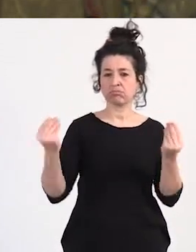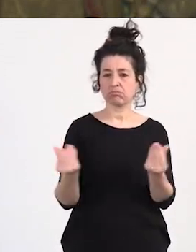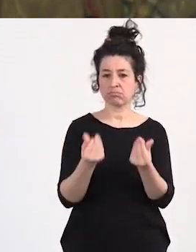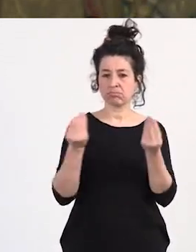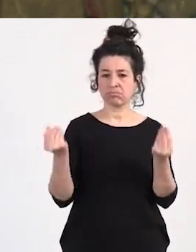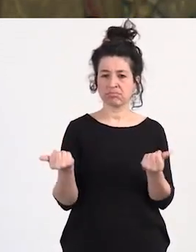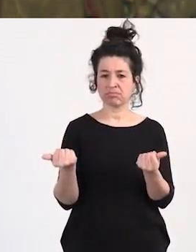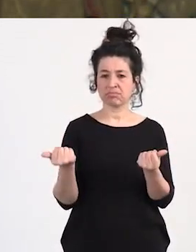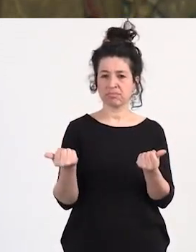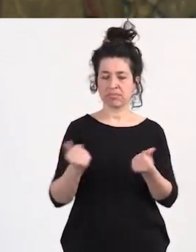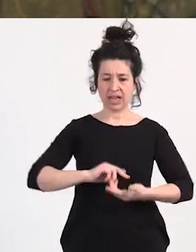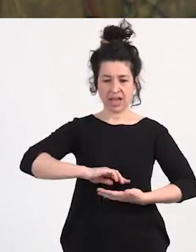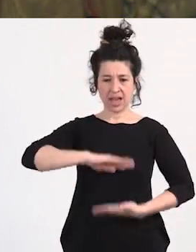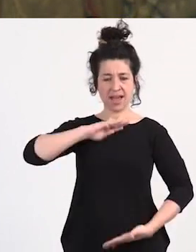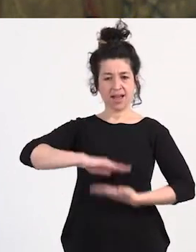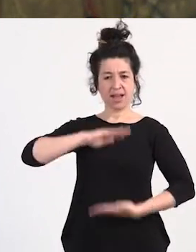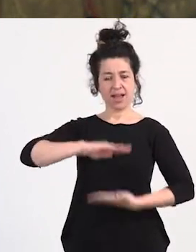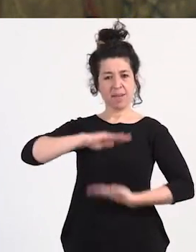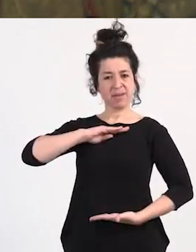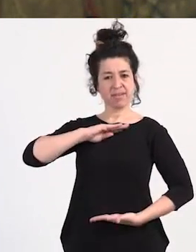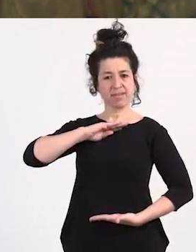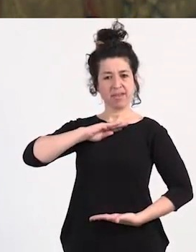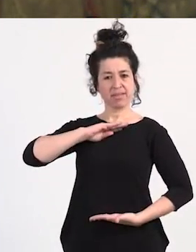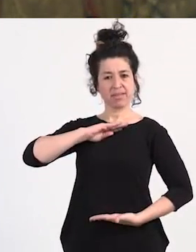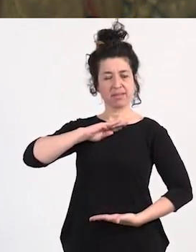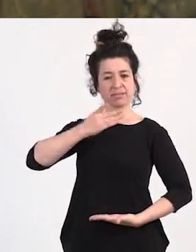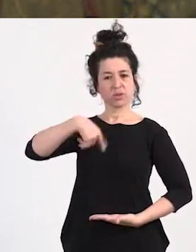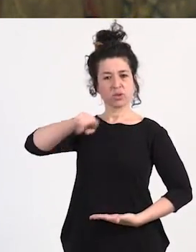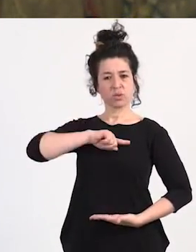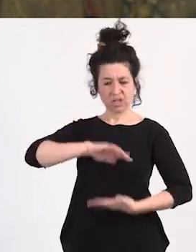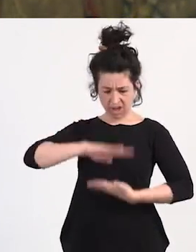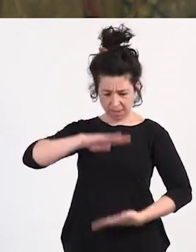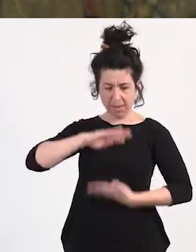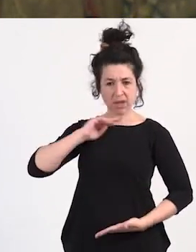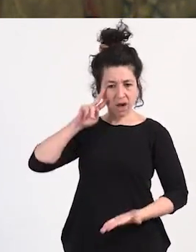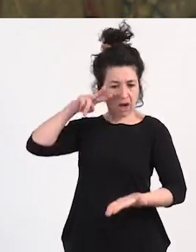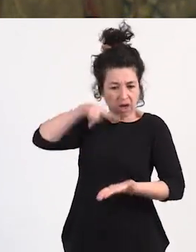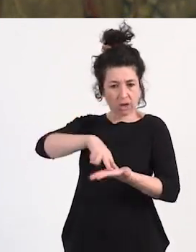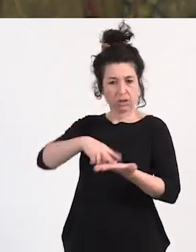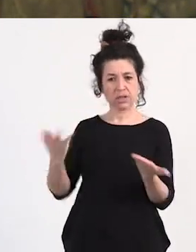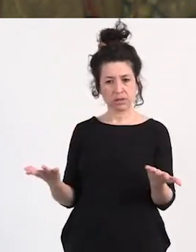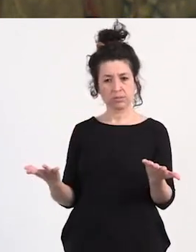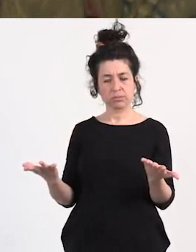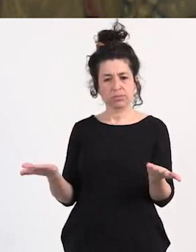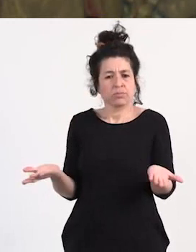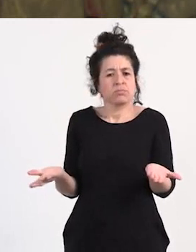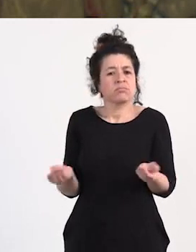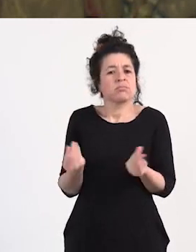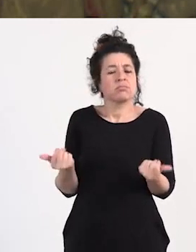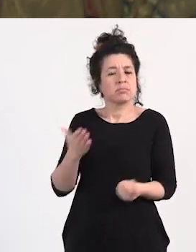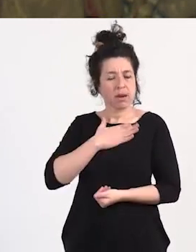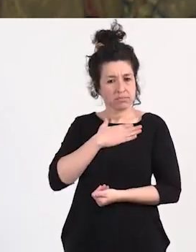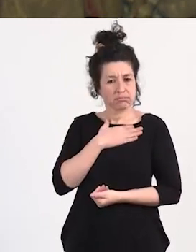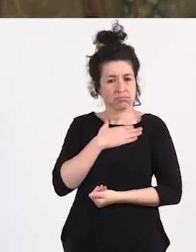capacidad el reconocimiento de nuestras capacidades como para mí